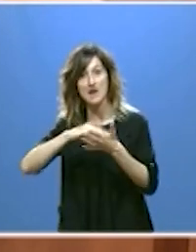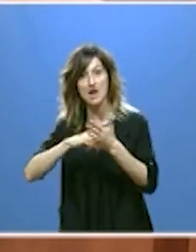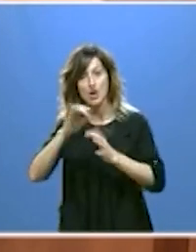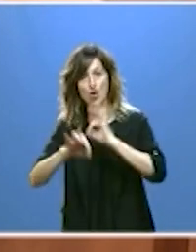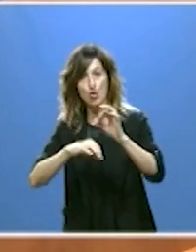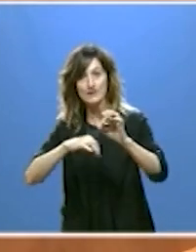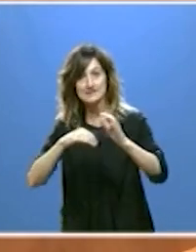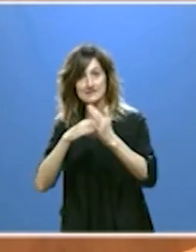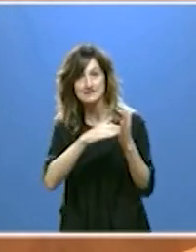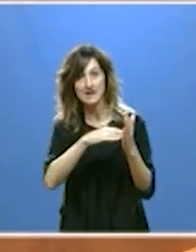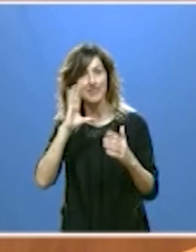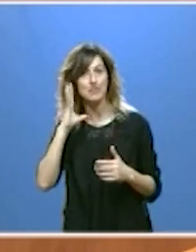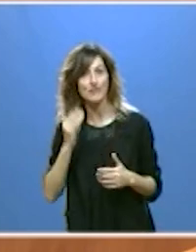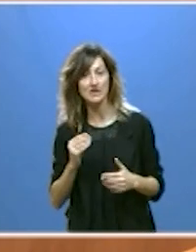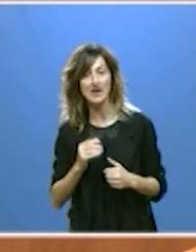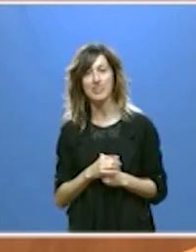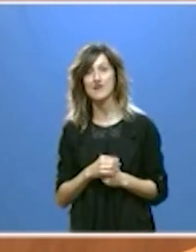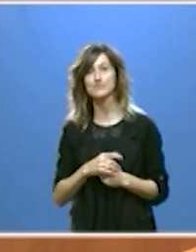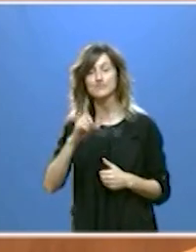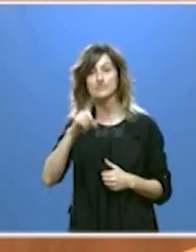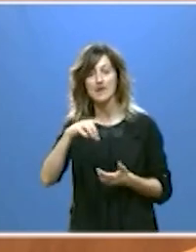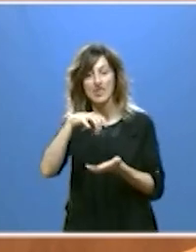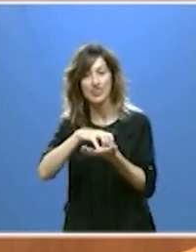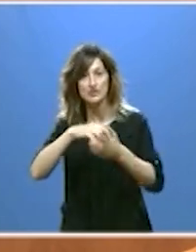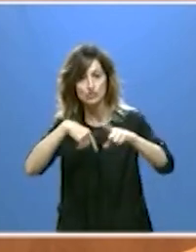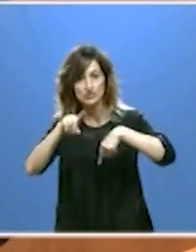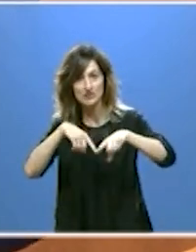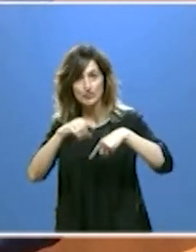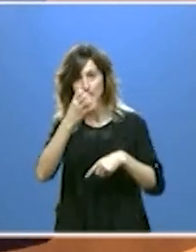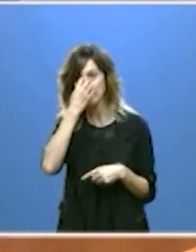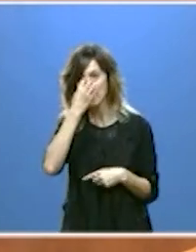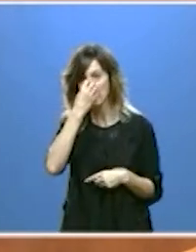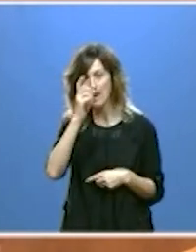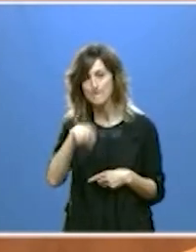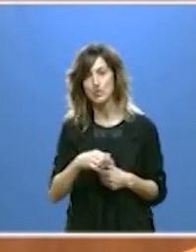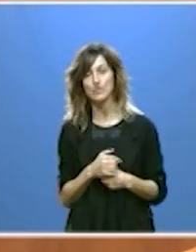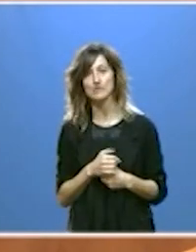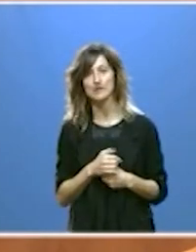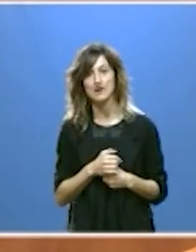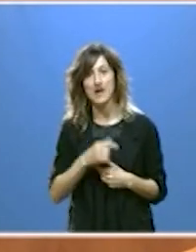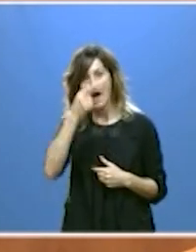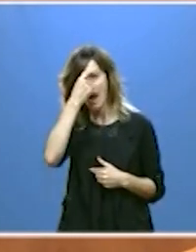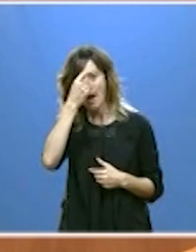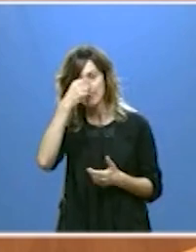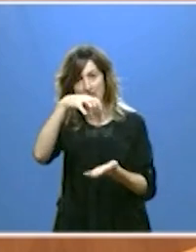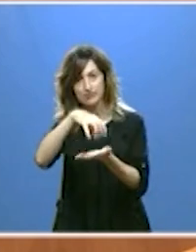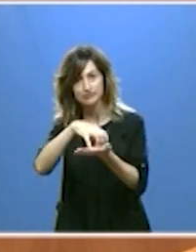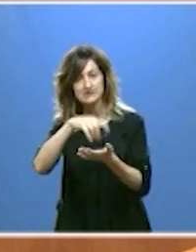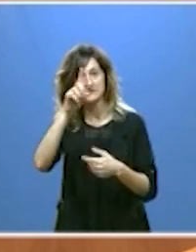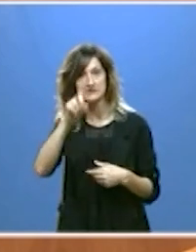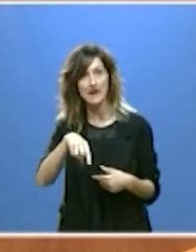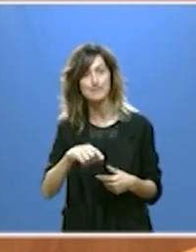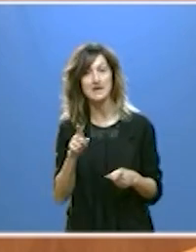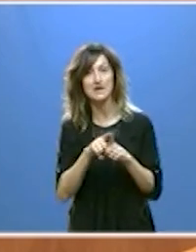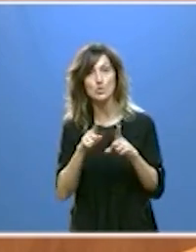de la llanada en Ponferrada, el centro de transportes en Medina del Campo, el Cilog de Ávila o así también